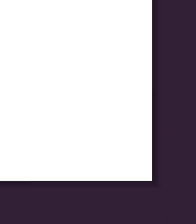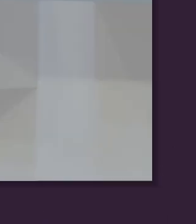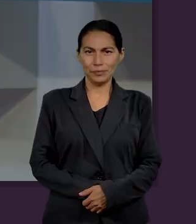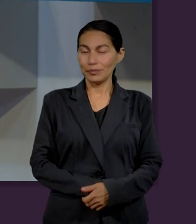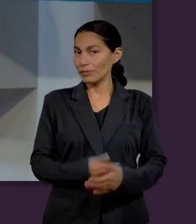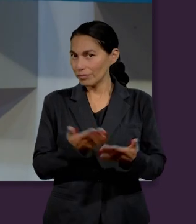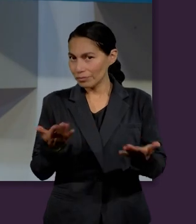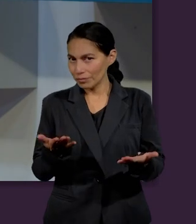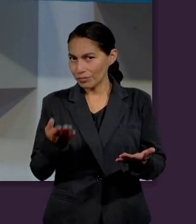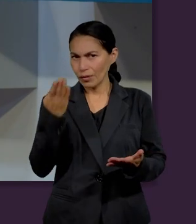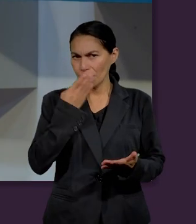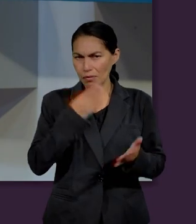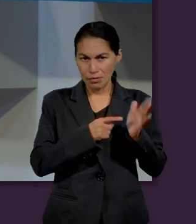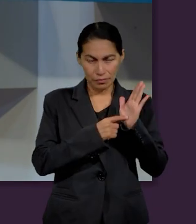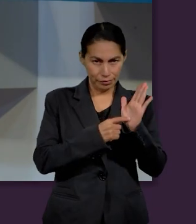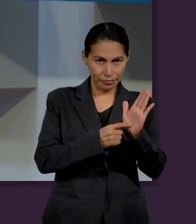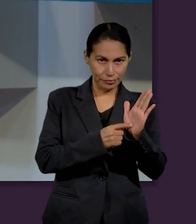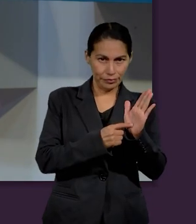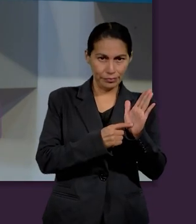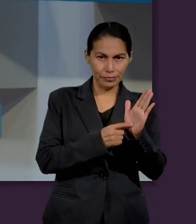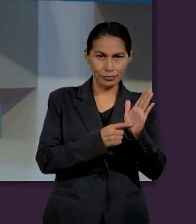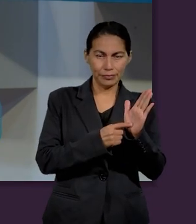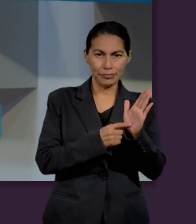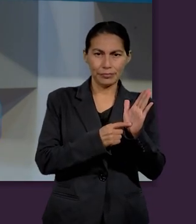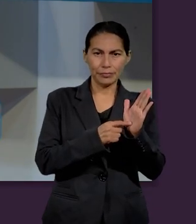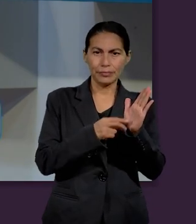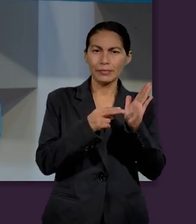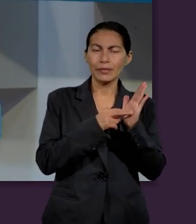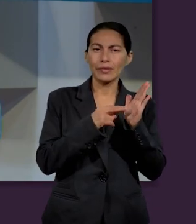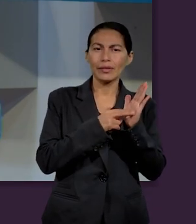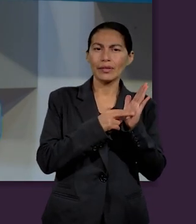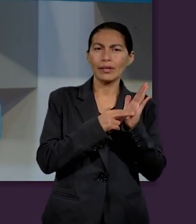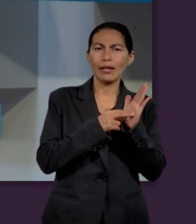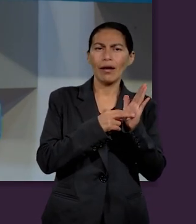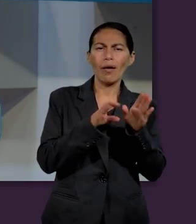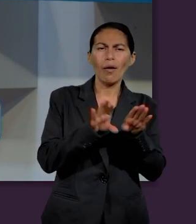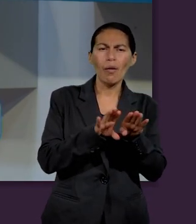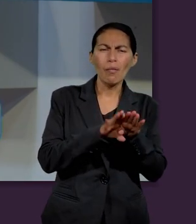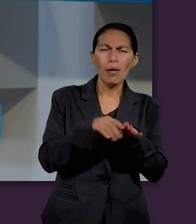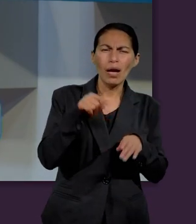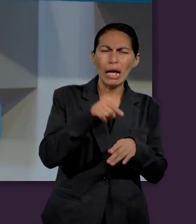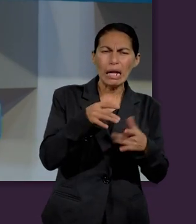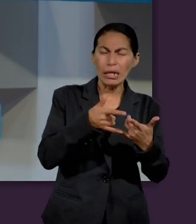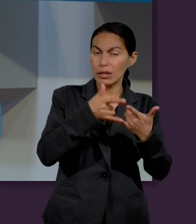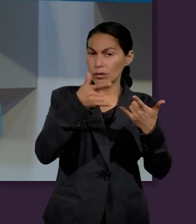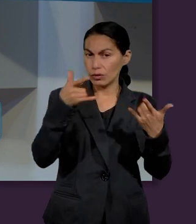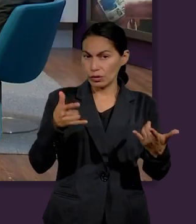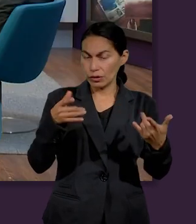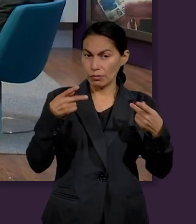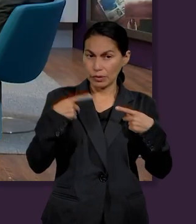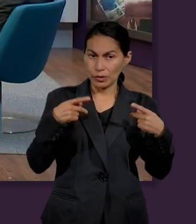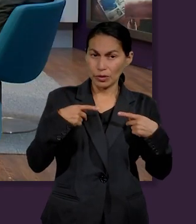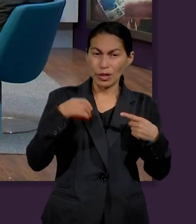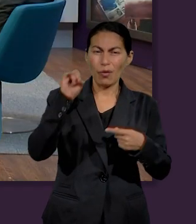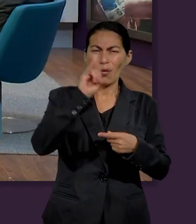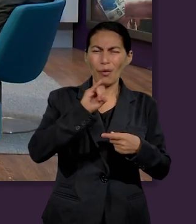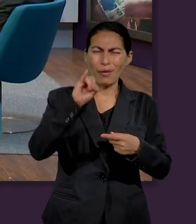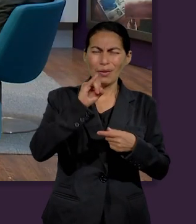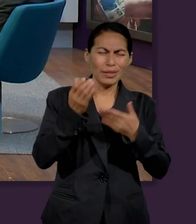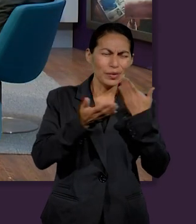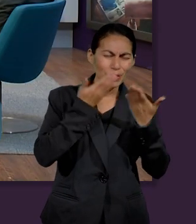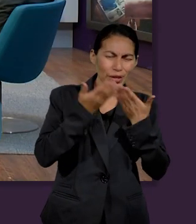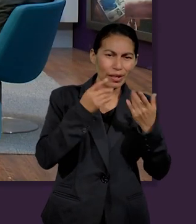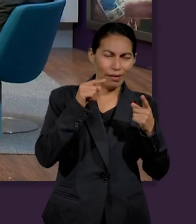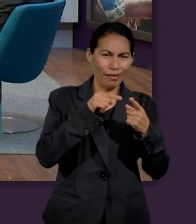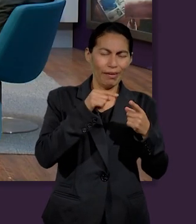quiero compartir con ustedes un texto que nos da paso al personaje que estudiamos el día